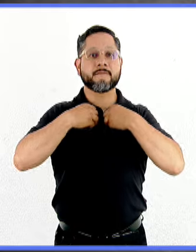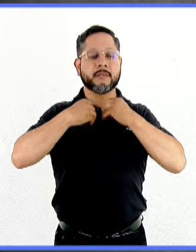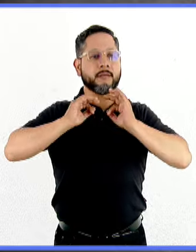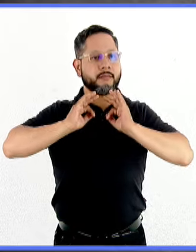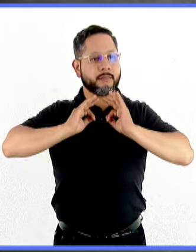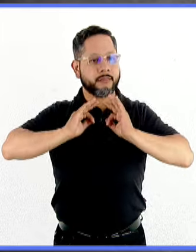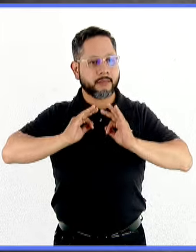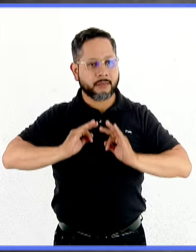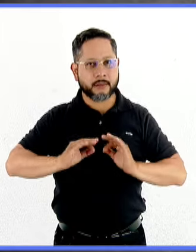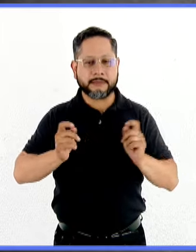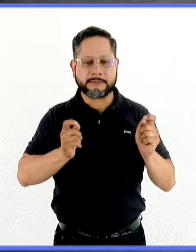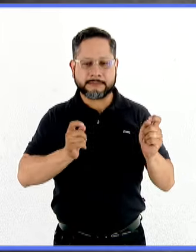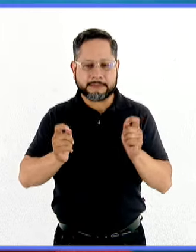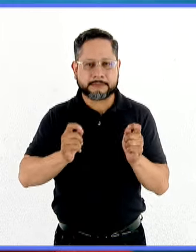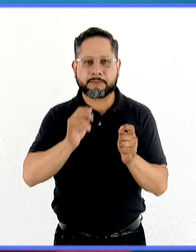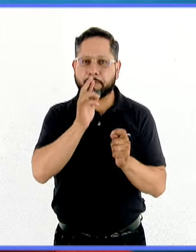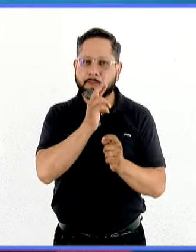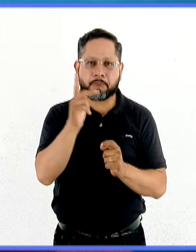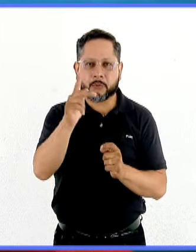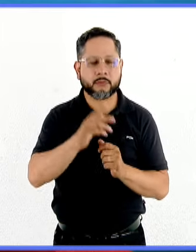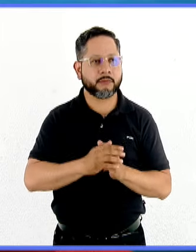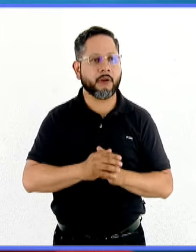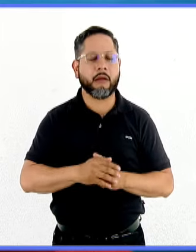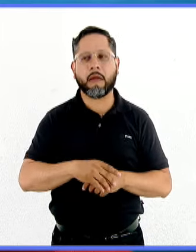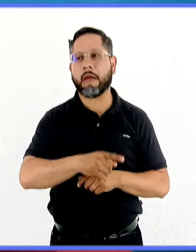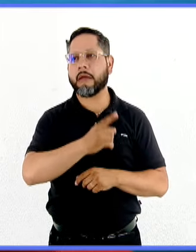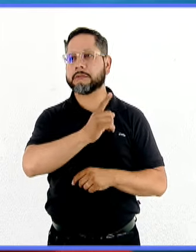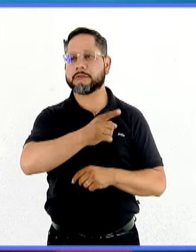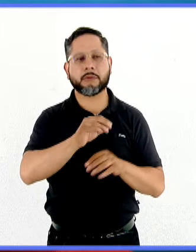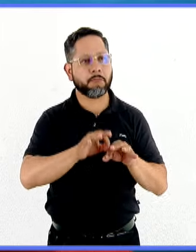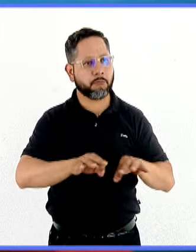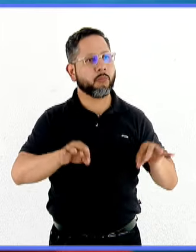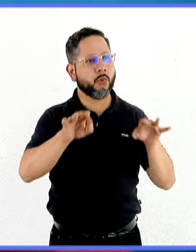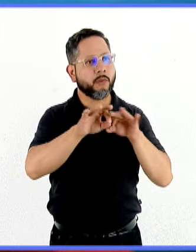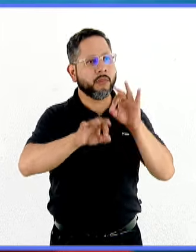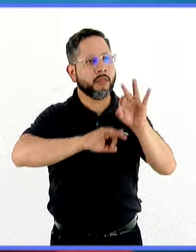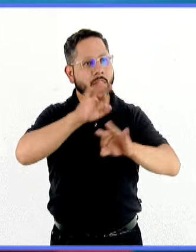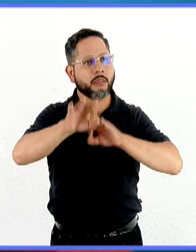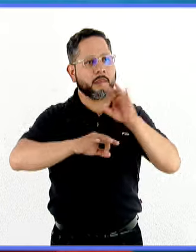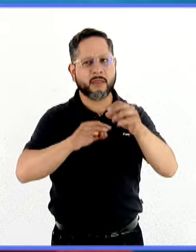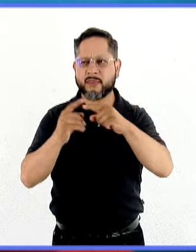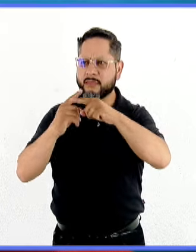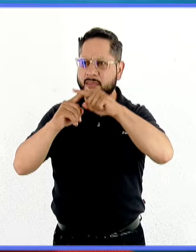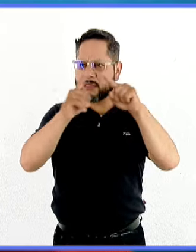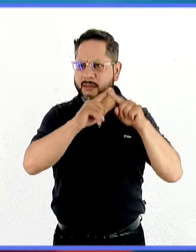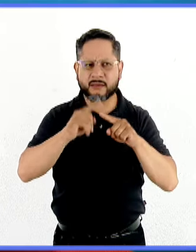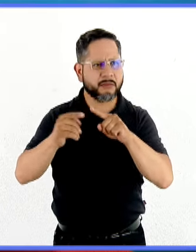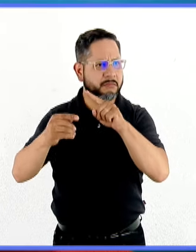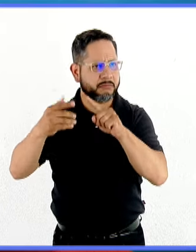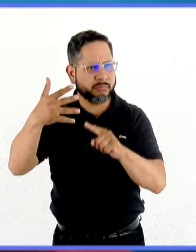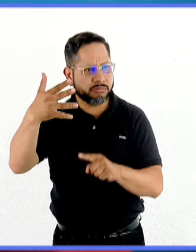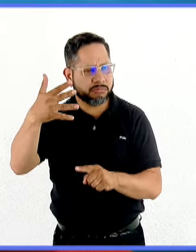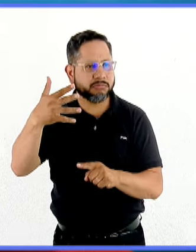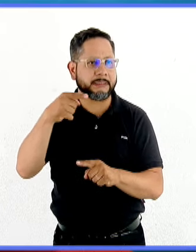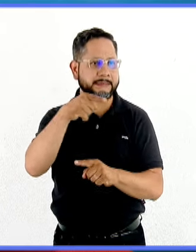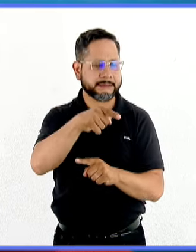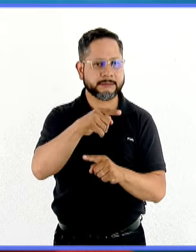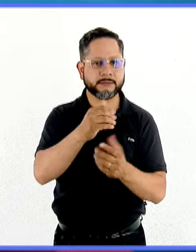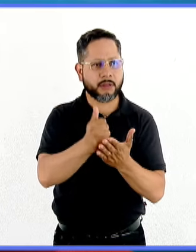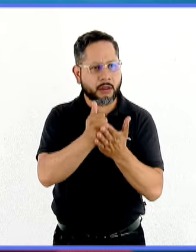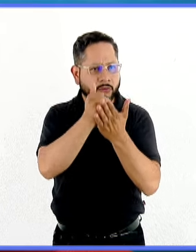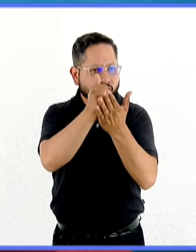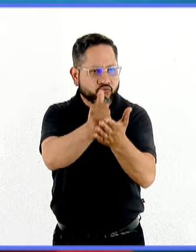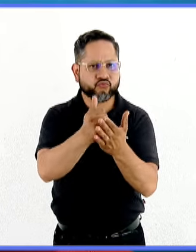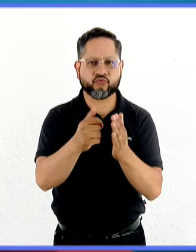más adecuada. Claro, y por eso es importante como este tratamiento multidisciplinario que implica el sí abordar o